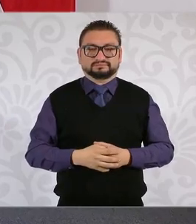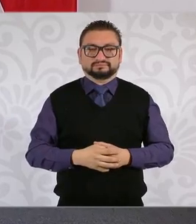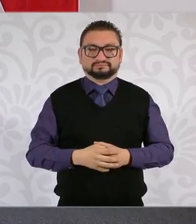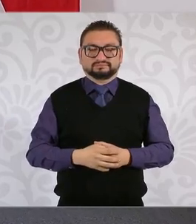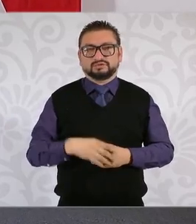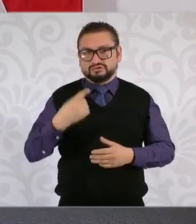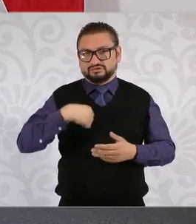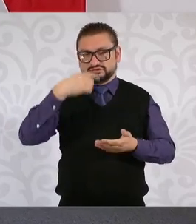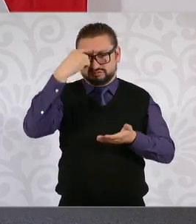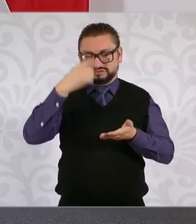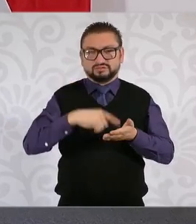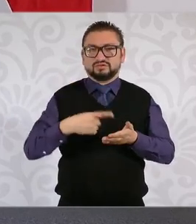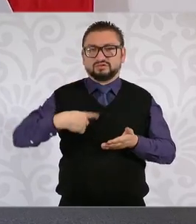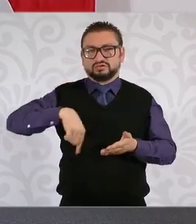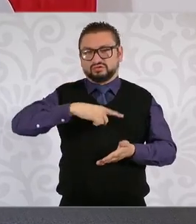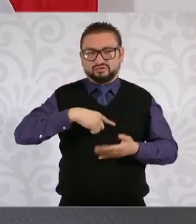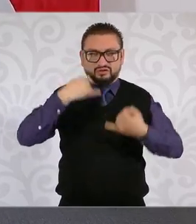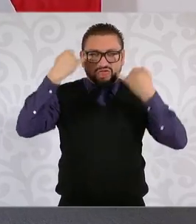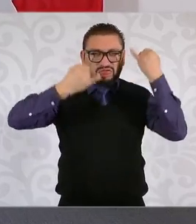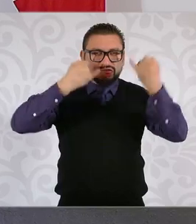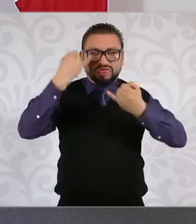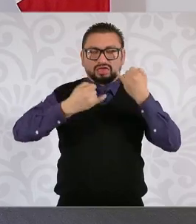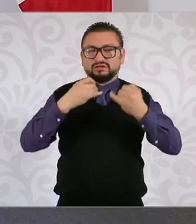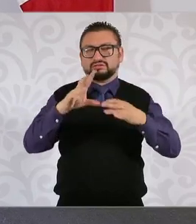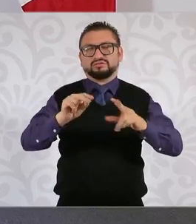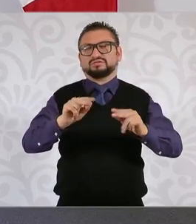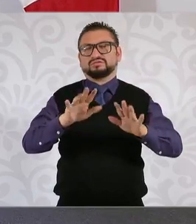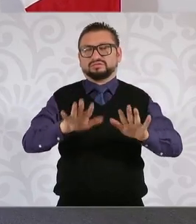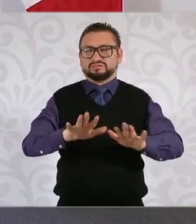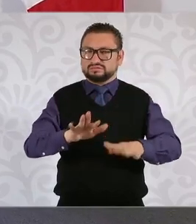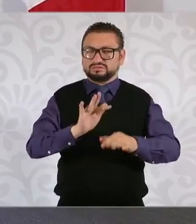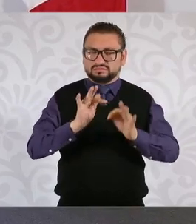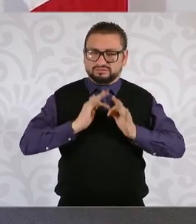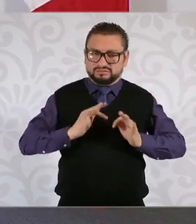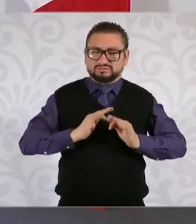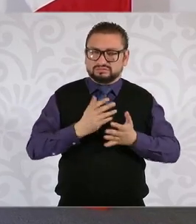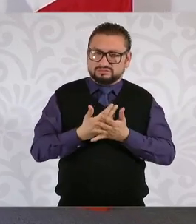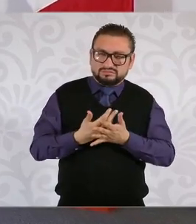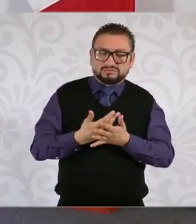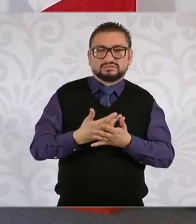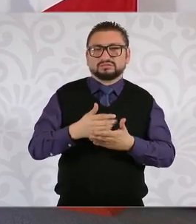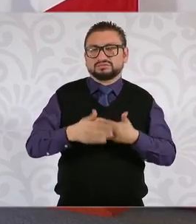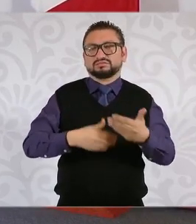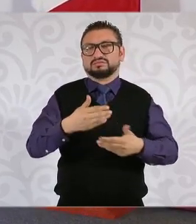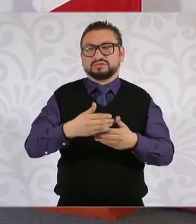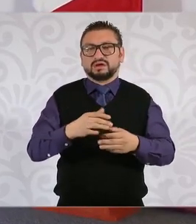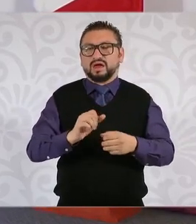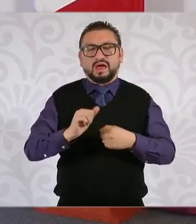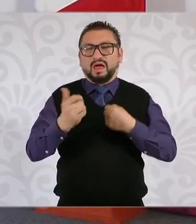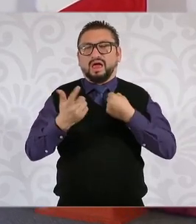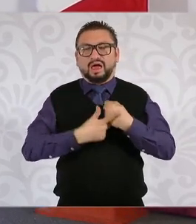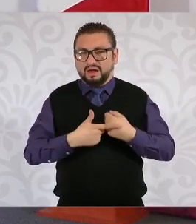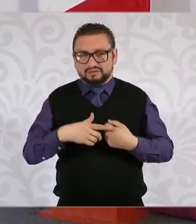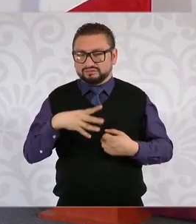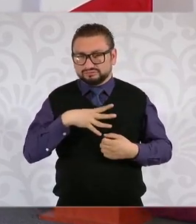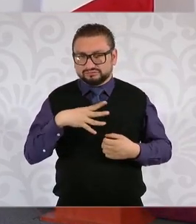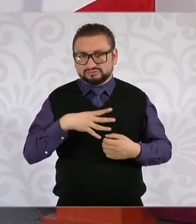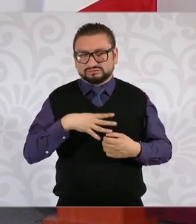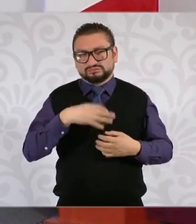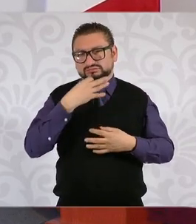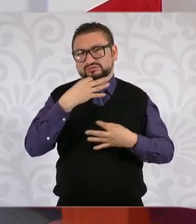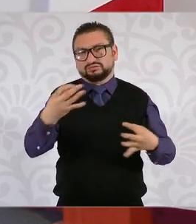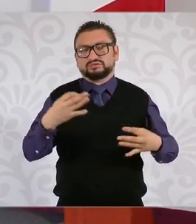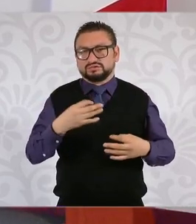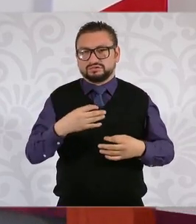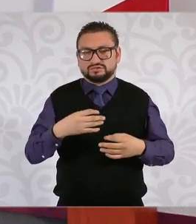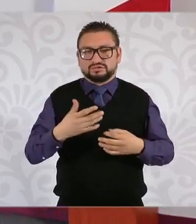Y yo creo que no hay que especular, sino sencillamente si hay algo, que se diga si hay algo y